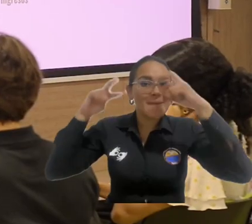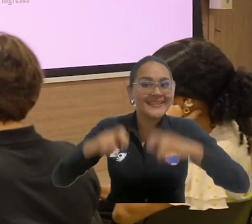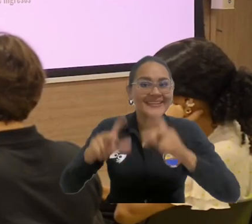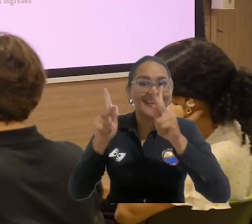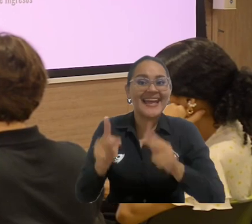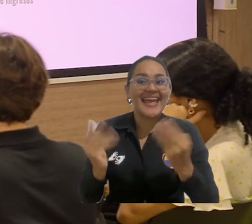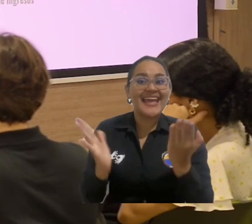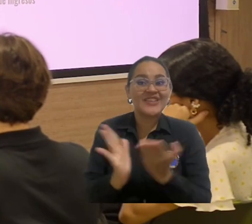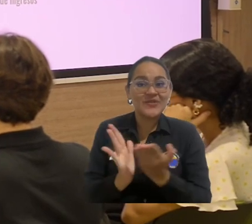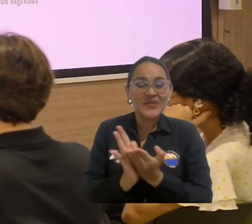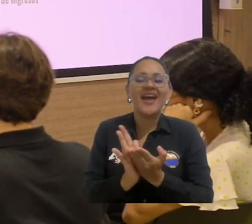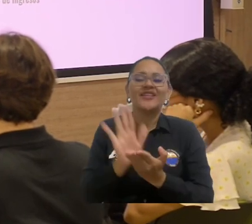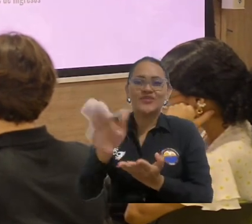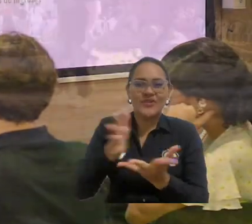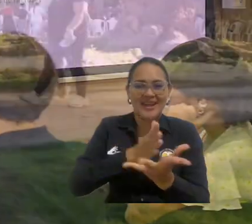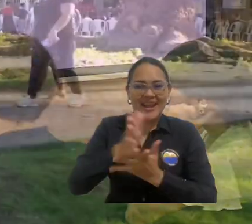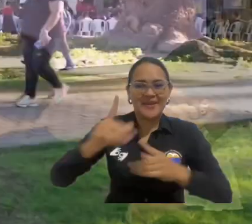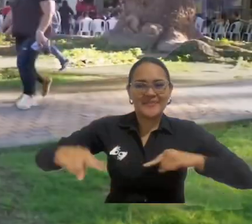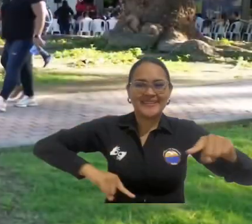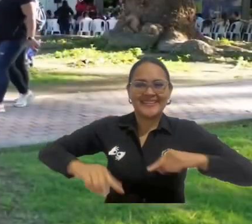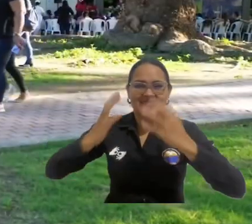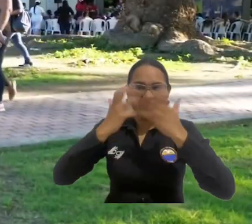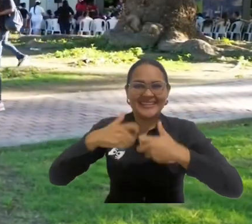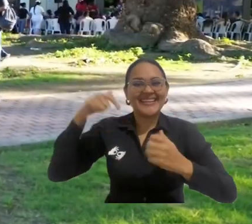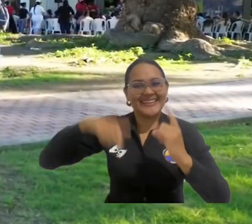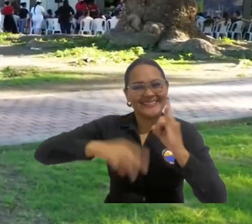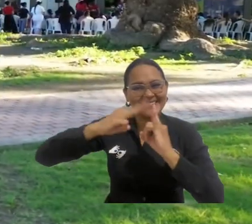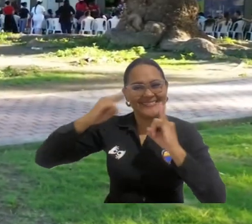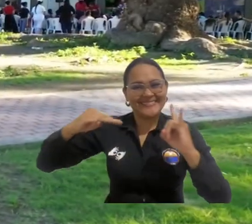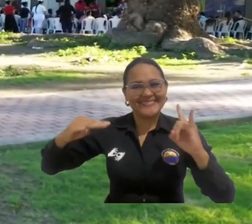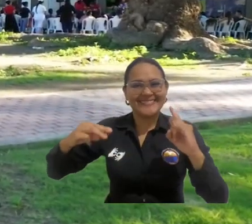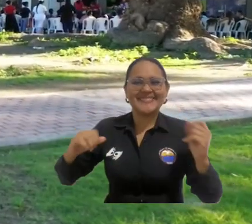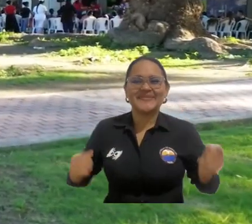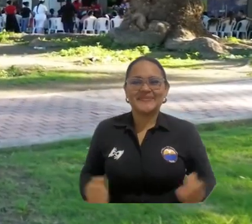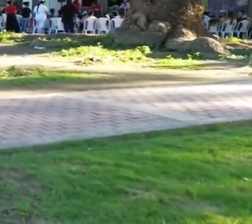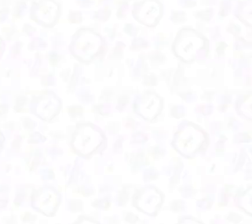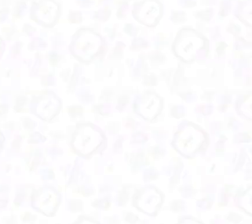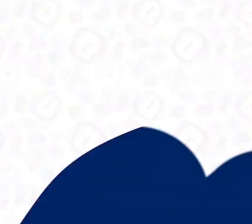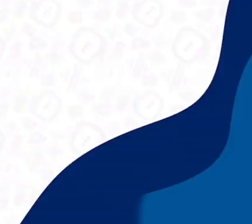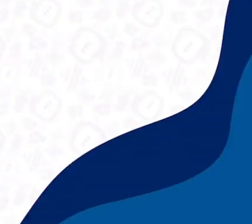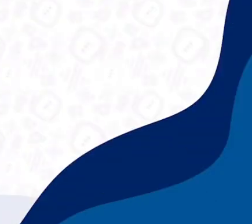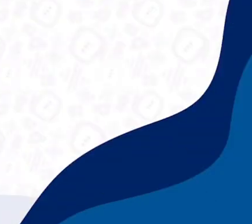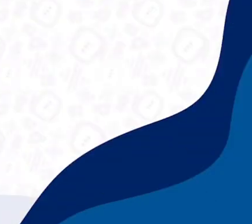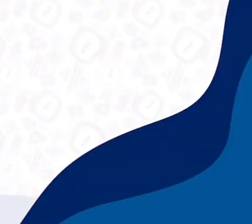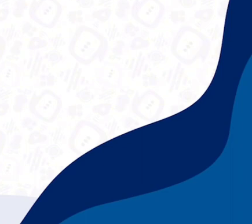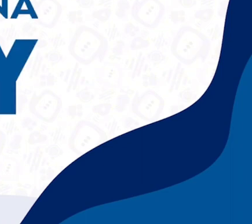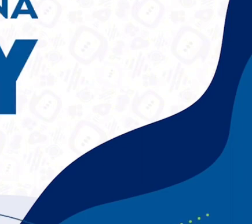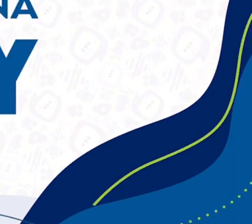encuentro de investigación de estudiantes del Programa de Administración de Empresas de la Universidad del Magdalena.